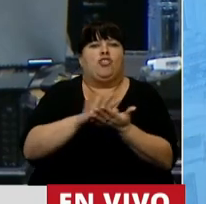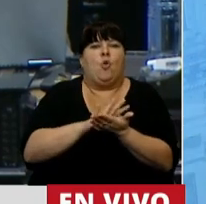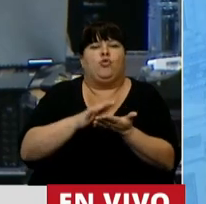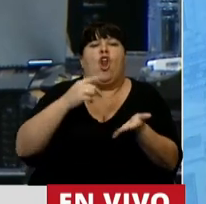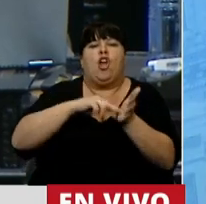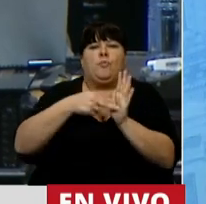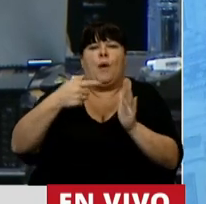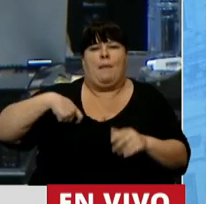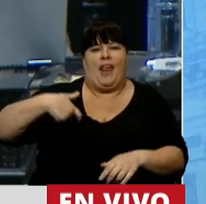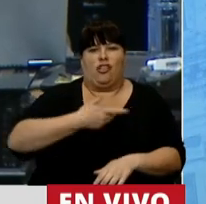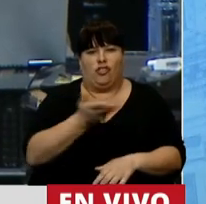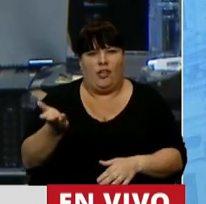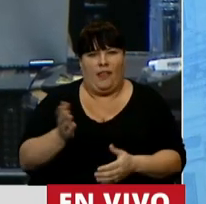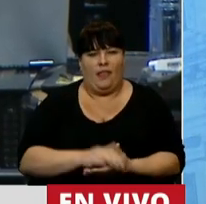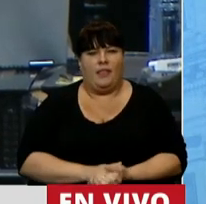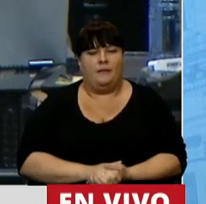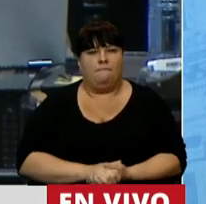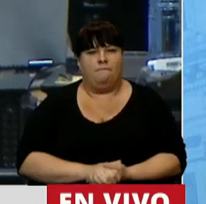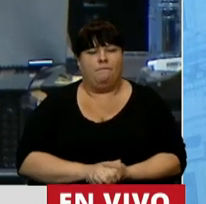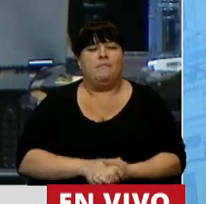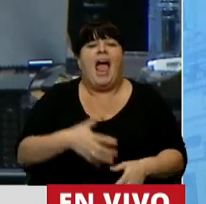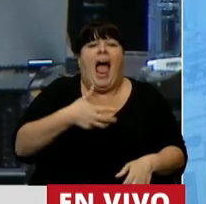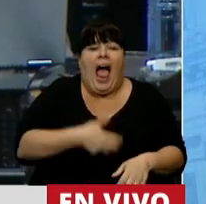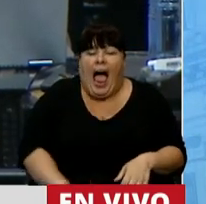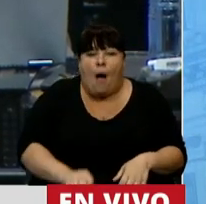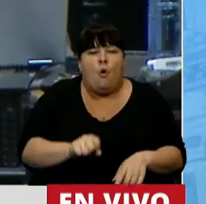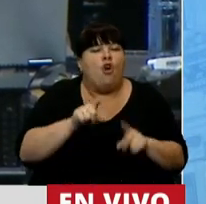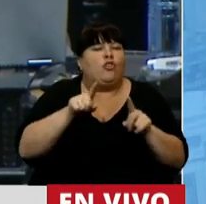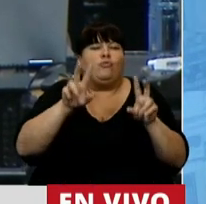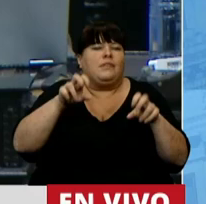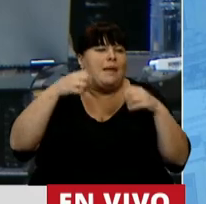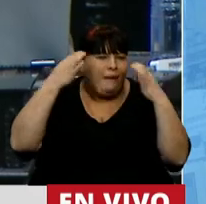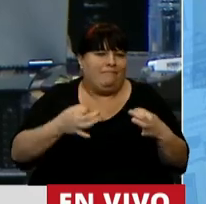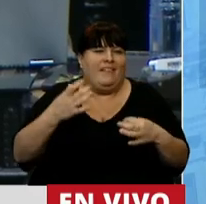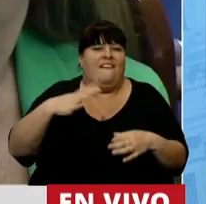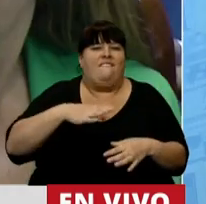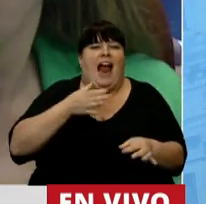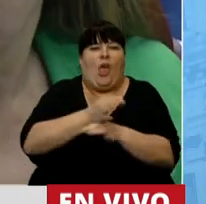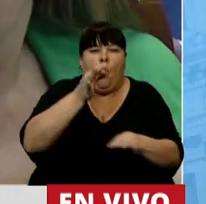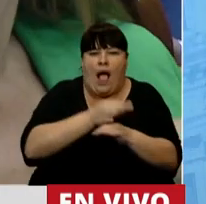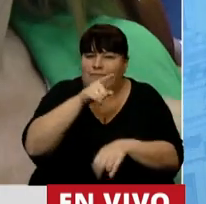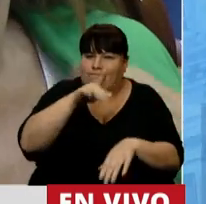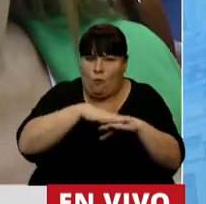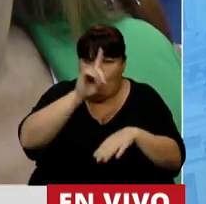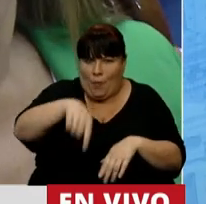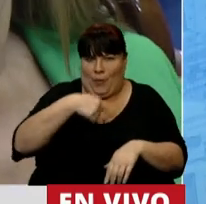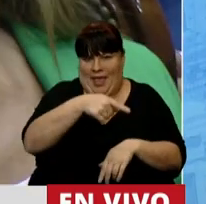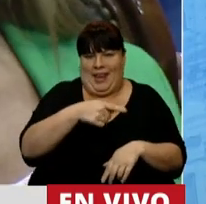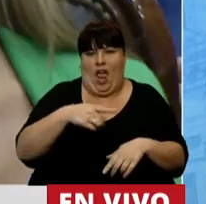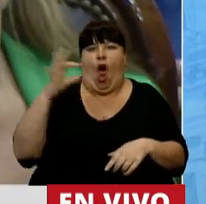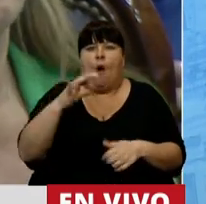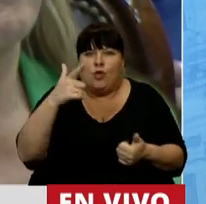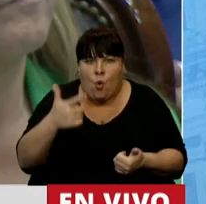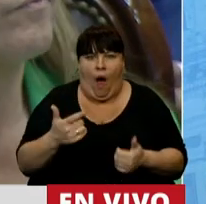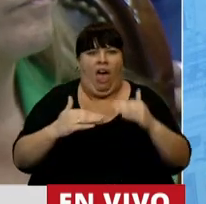los problemas de nuestra sociedad. El aborto es el emergente claro de la falta de educación, de oportunidades,